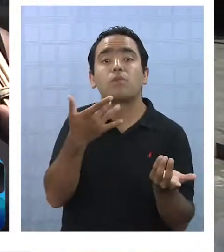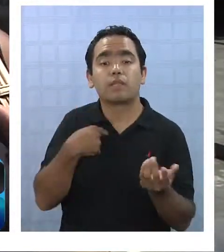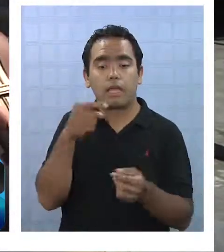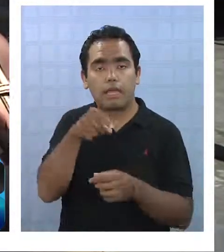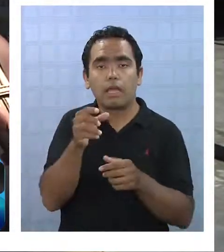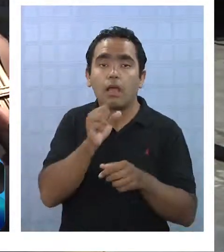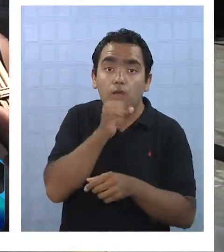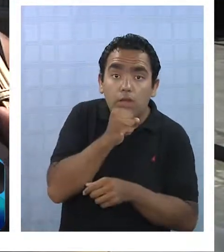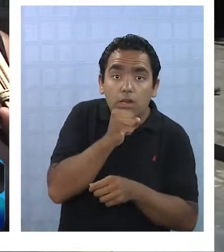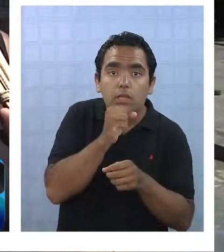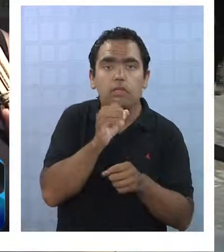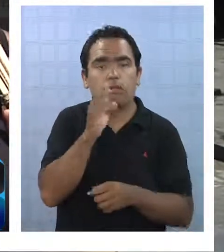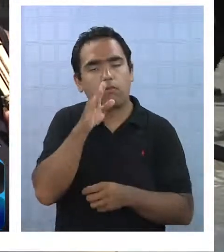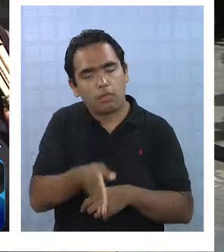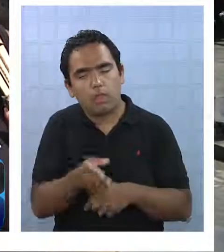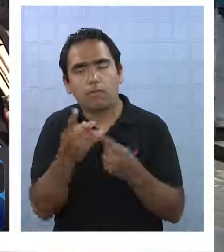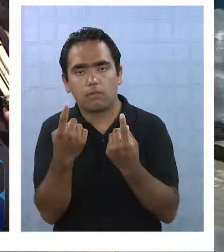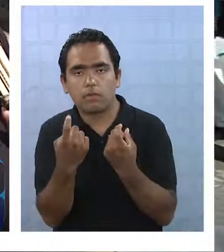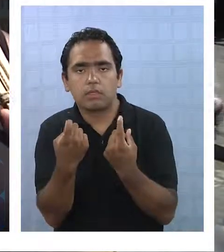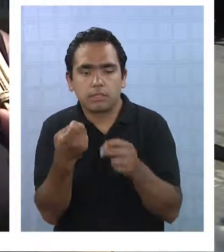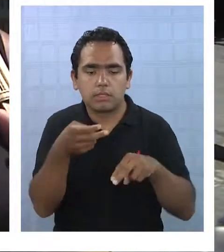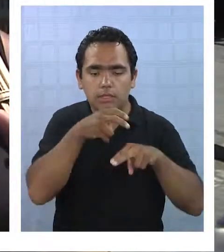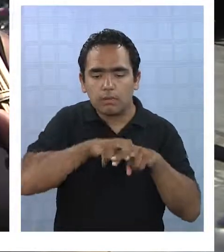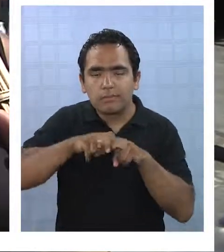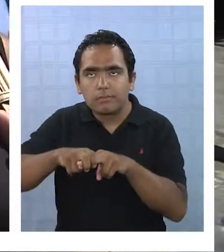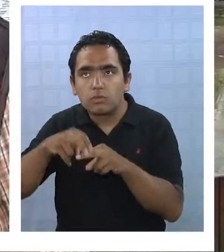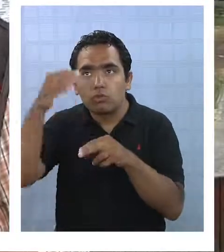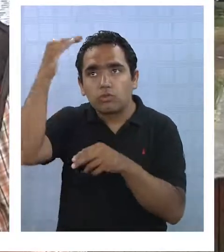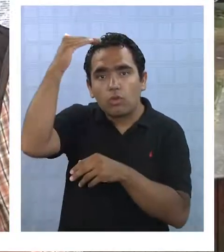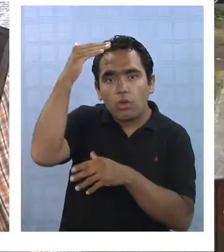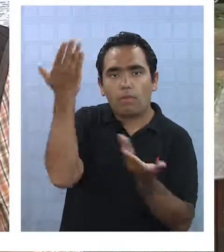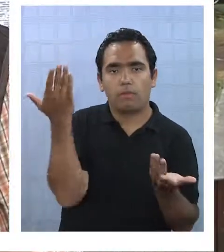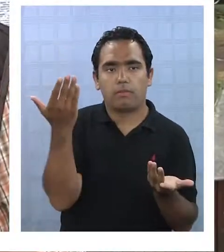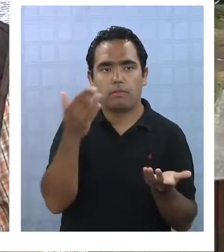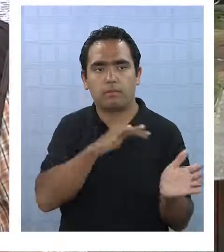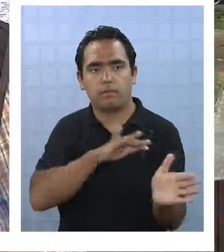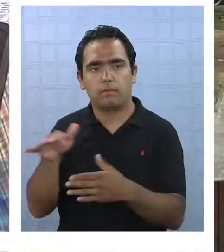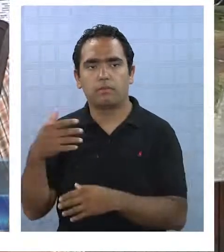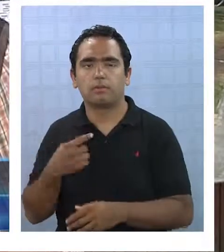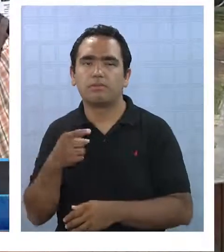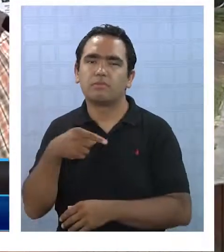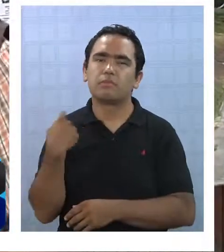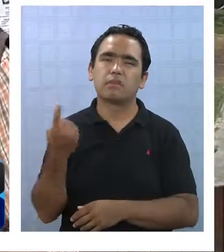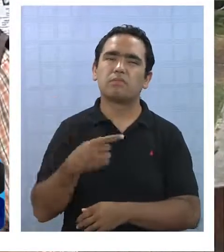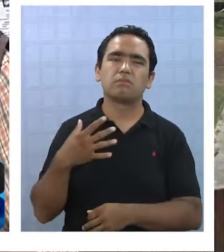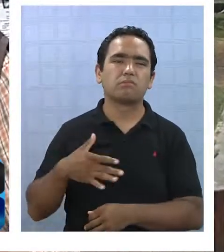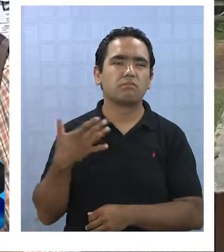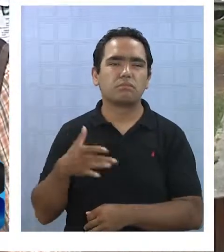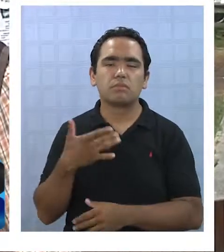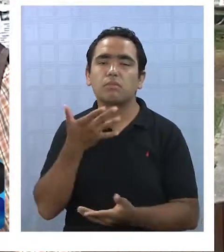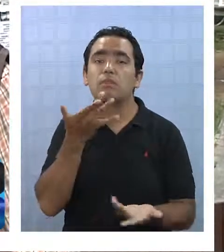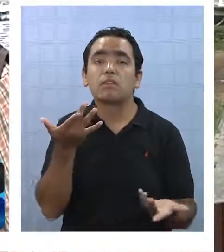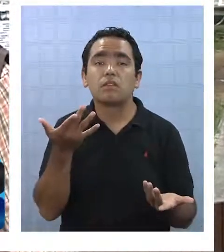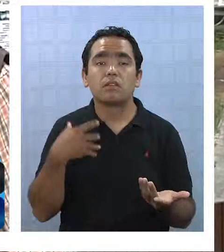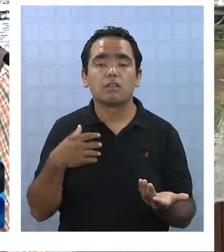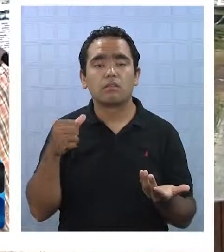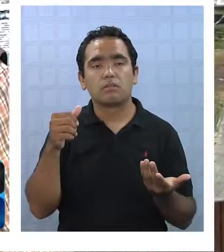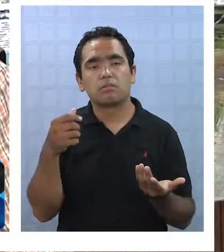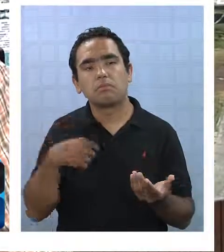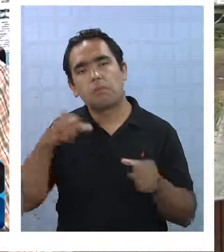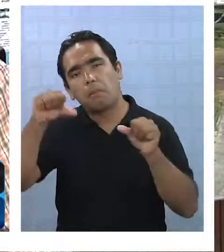ellos necesitan de estar bajo la sombra, los niños. Para nosotros nos va a perjudicar que la plaza esté en mal estado,